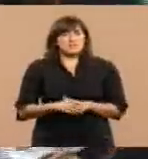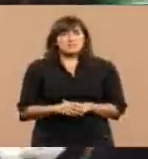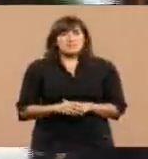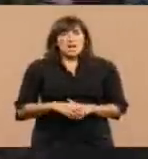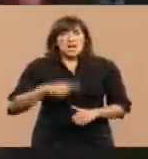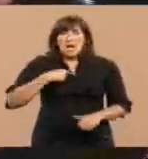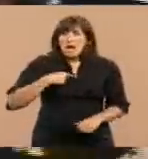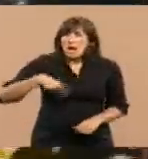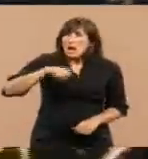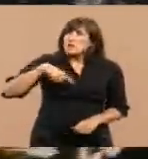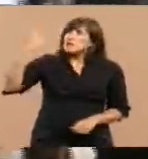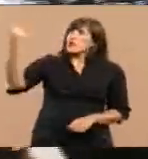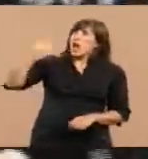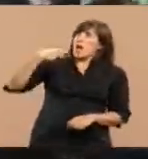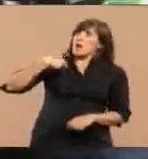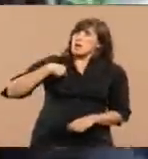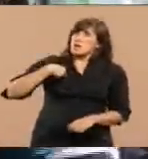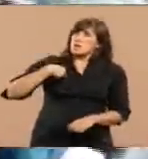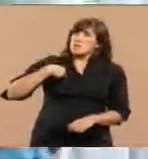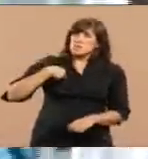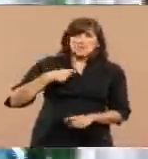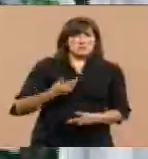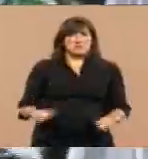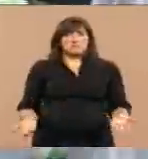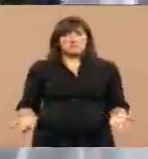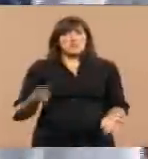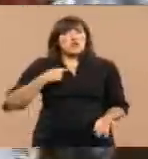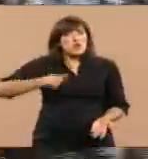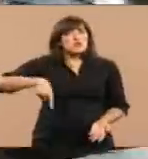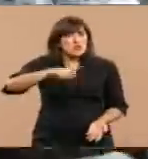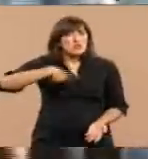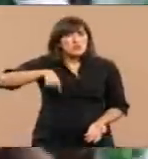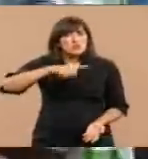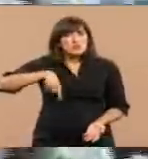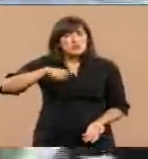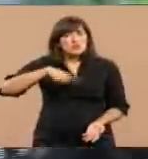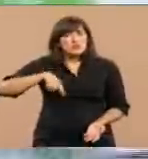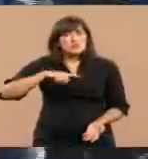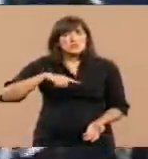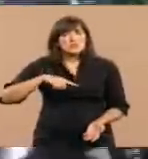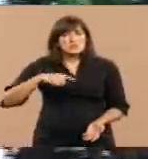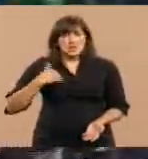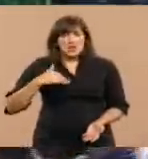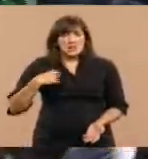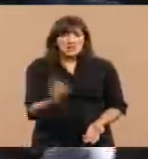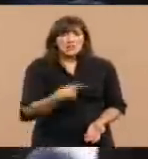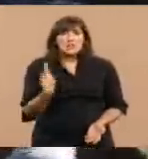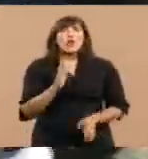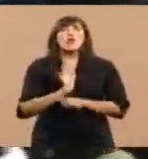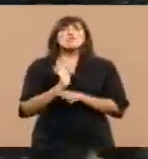a nosotros que somos